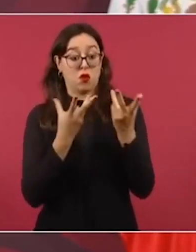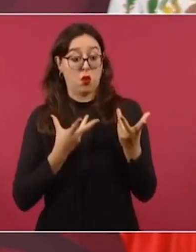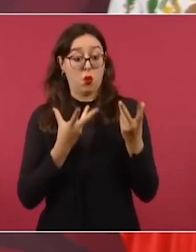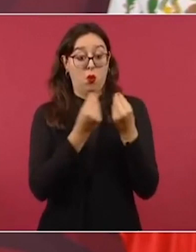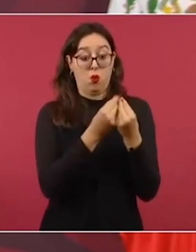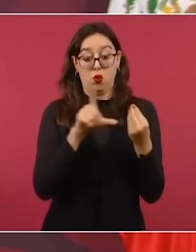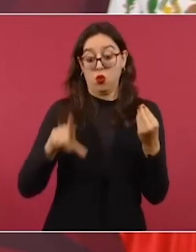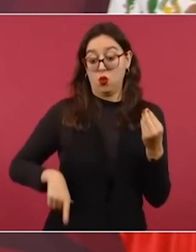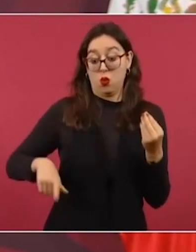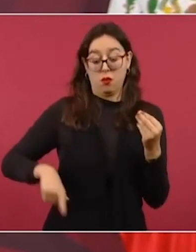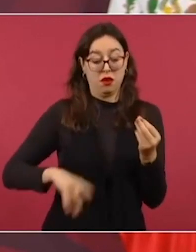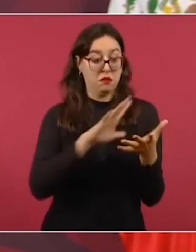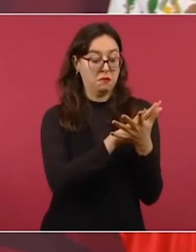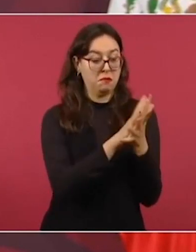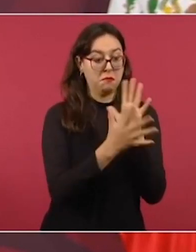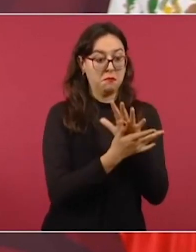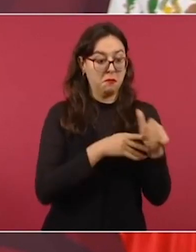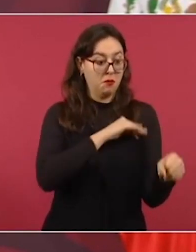atacar a otros.